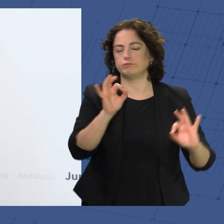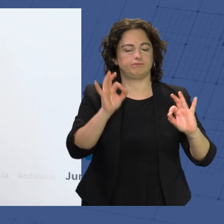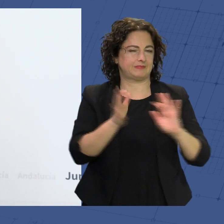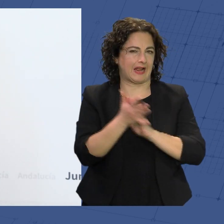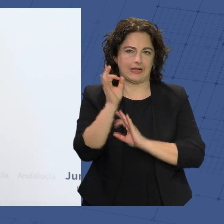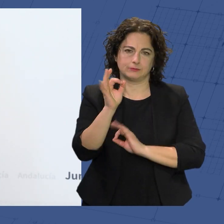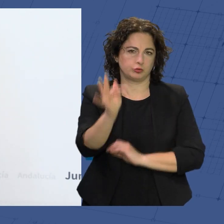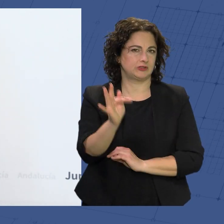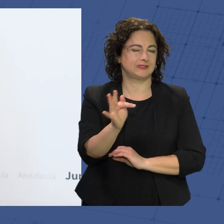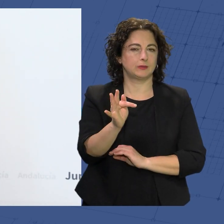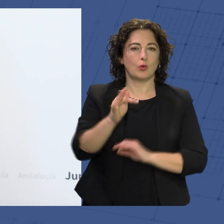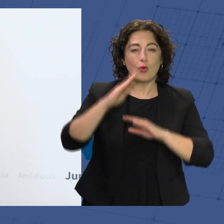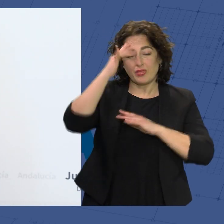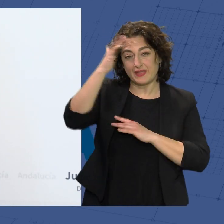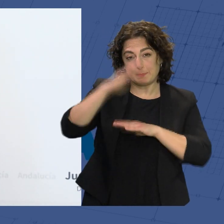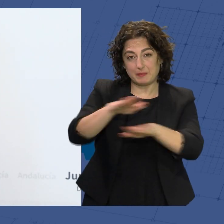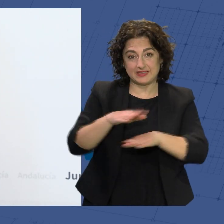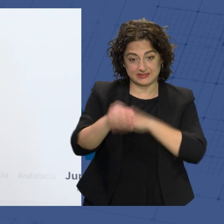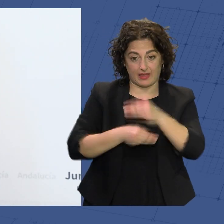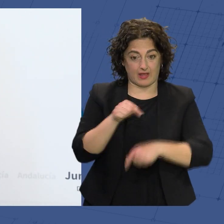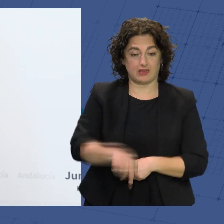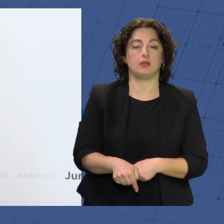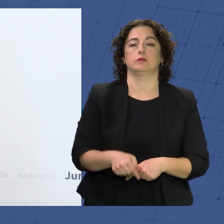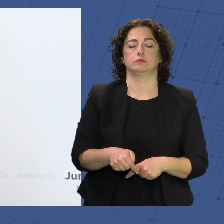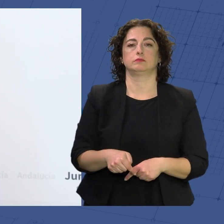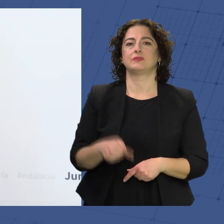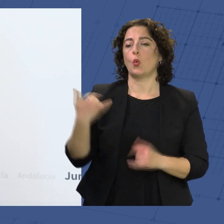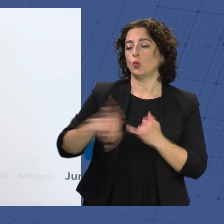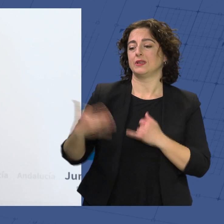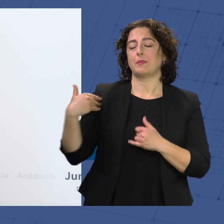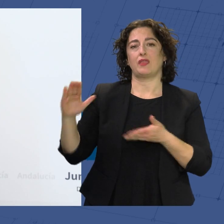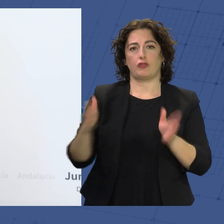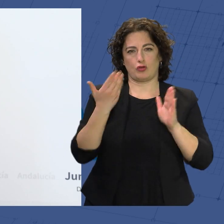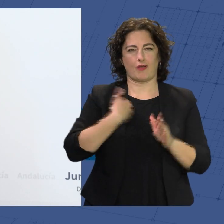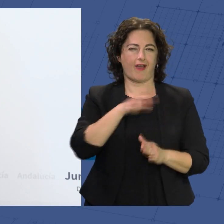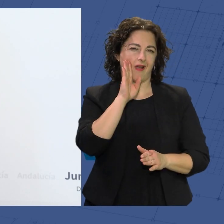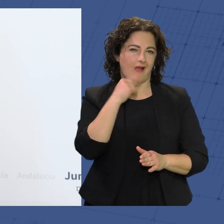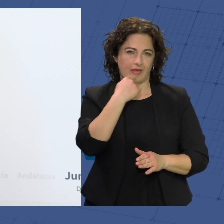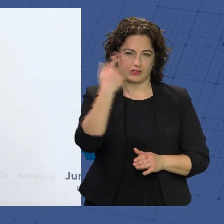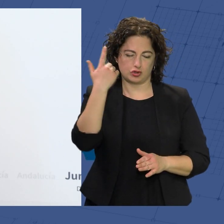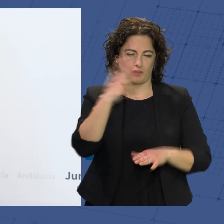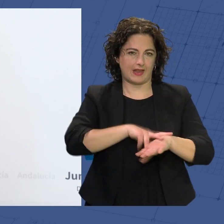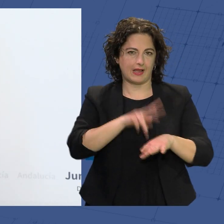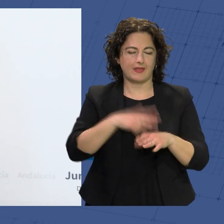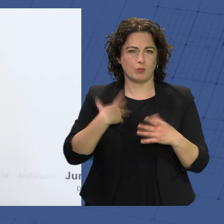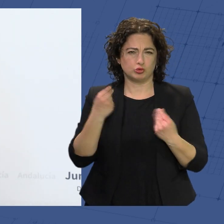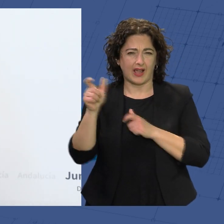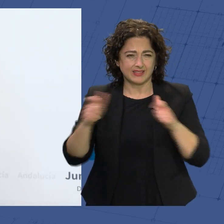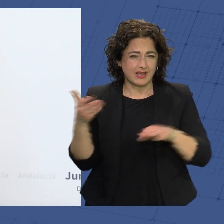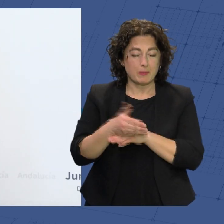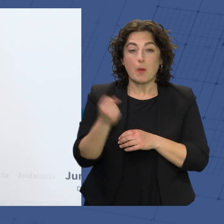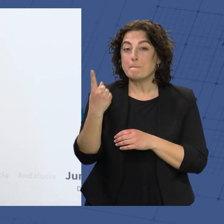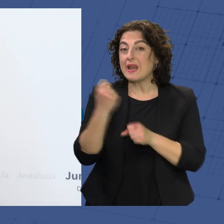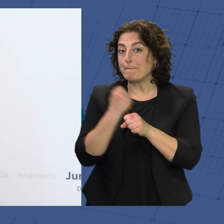Almería que el Dream Beach se desarrolle aquí. Y la última edición de Dream Beach, ya lo ha dicho la delegada, congregó muchísimas personas, pero es que además generó más de mil